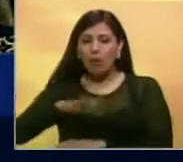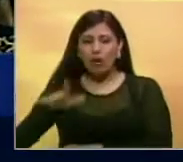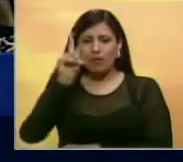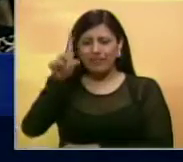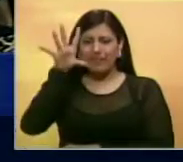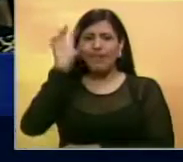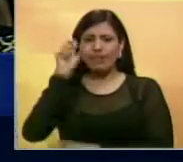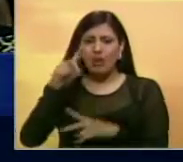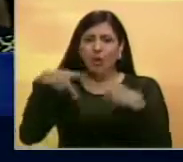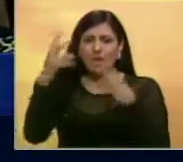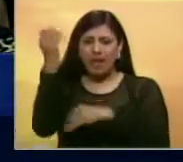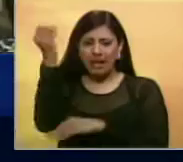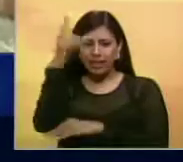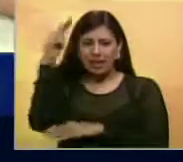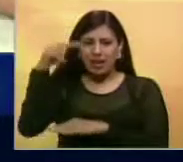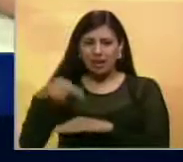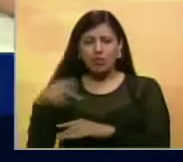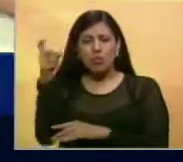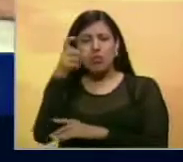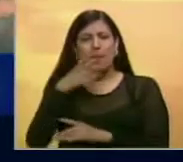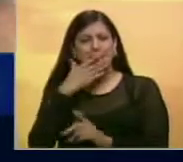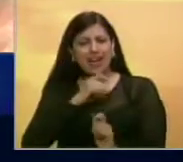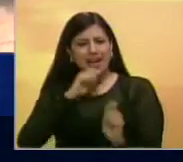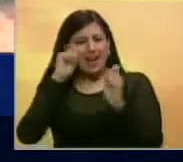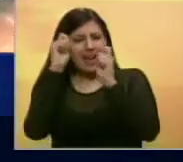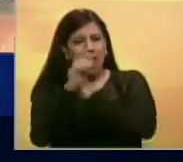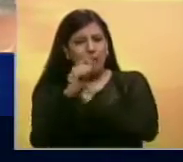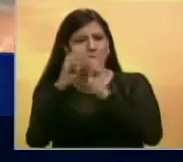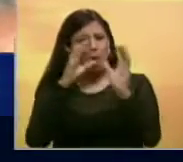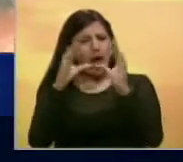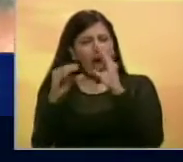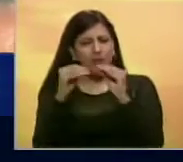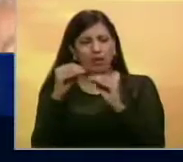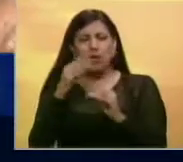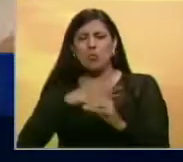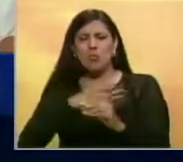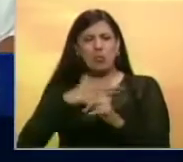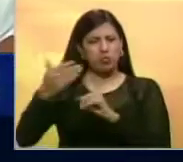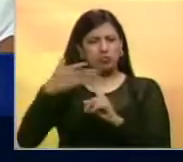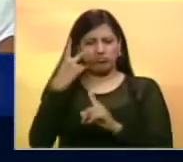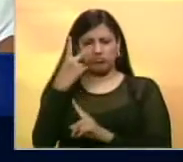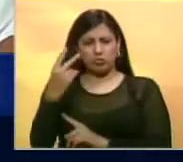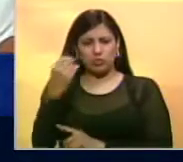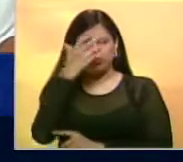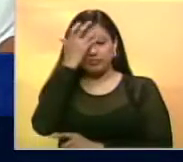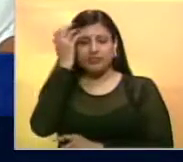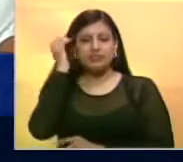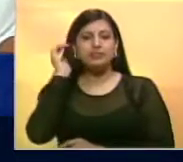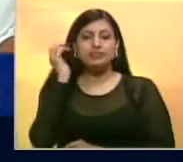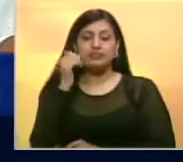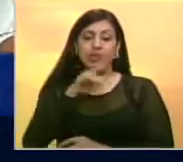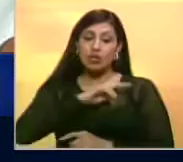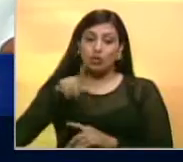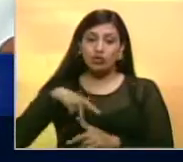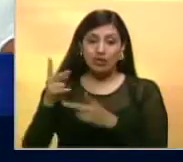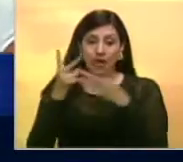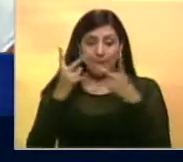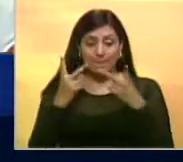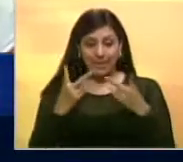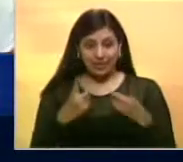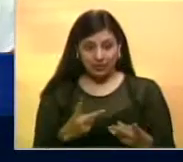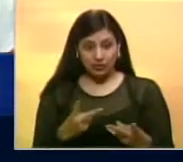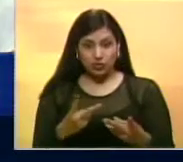a entender que el nuevo parlamento busca un cambio a través del diálogo no por medio de la confrontación. La finalidad de hacer una invitación